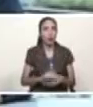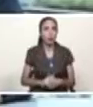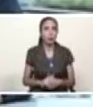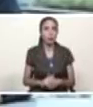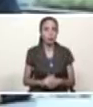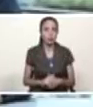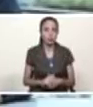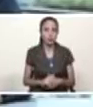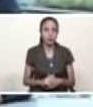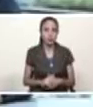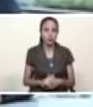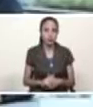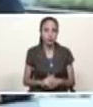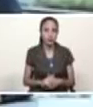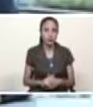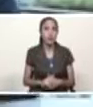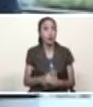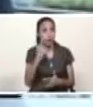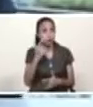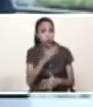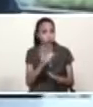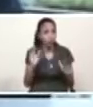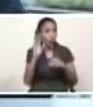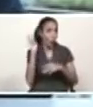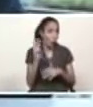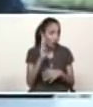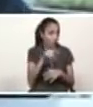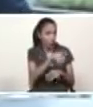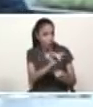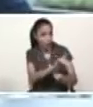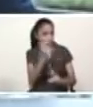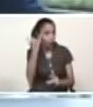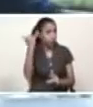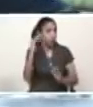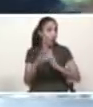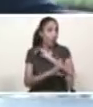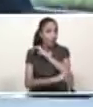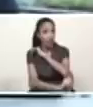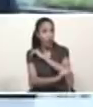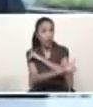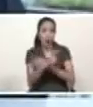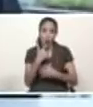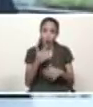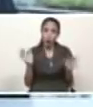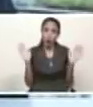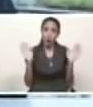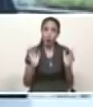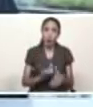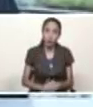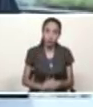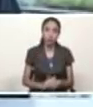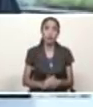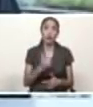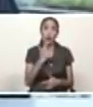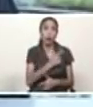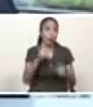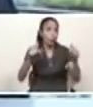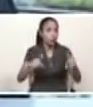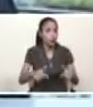del despacho oval de la casa blanca lo digo con tiempo lo digo hoy